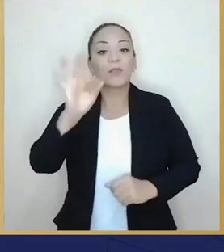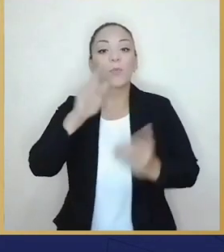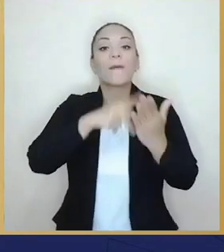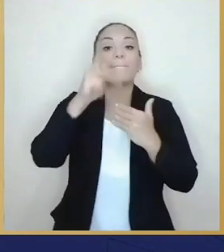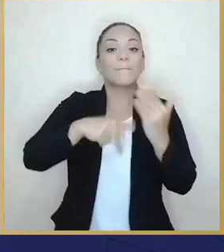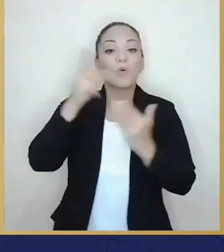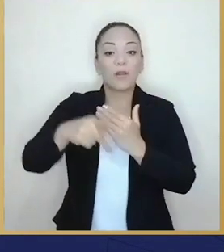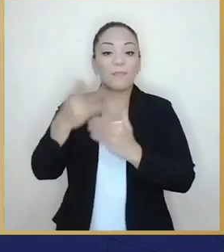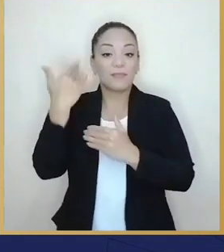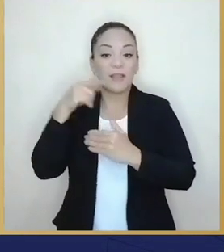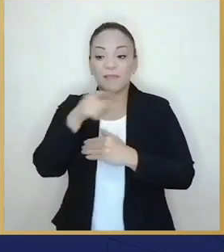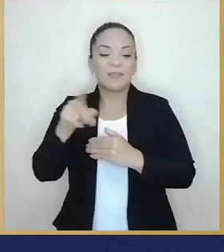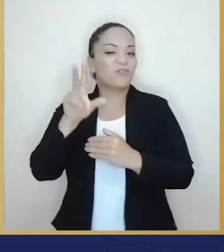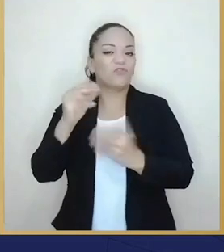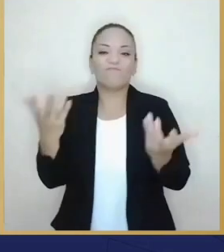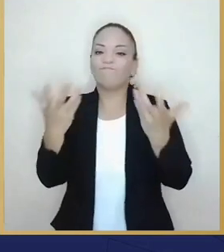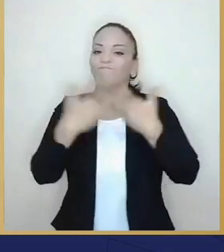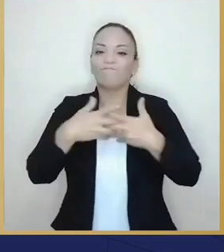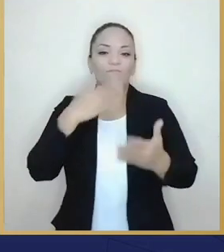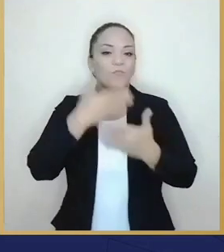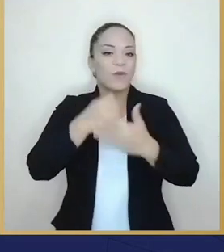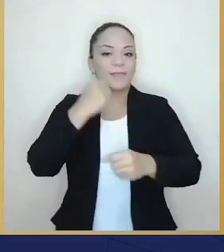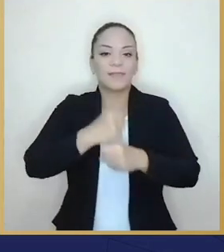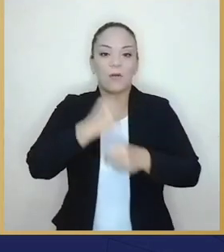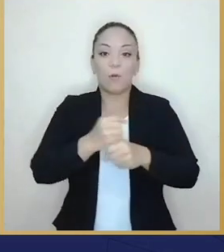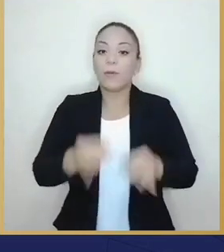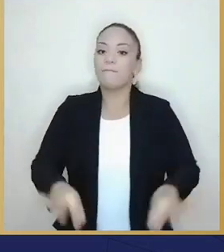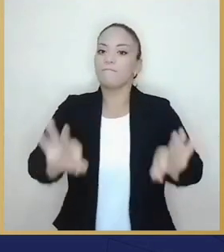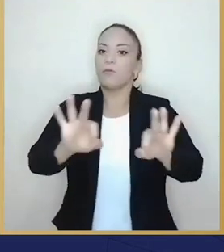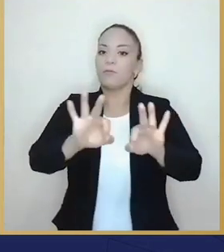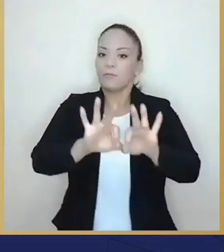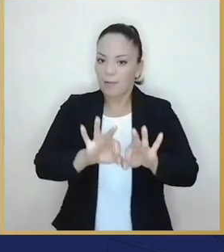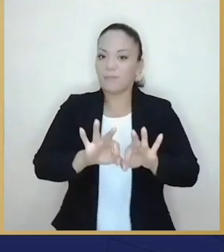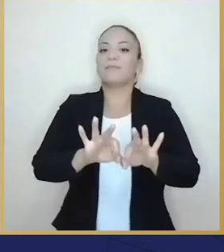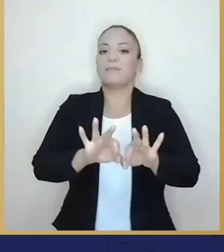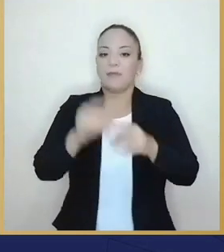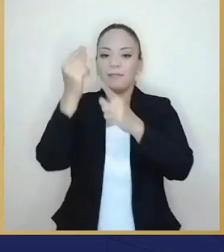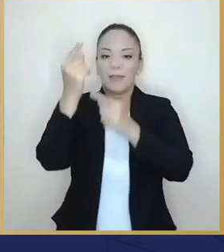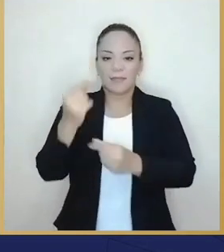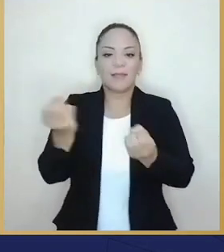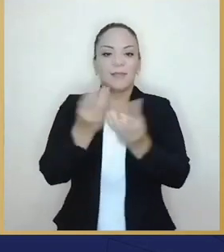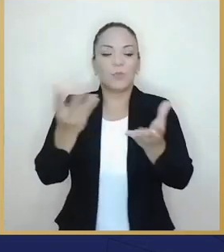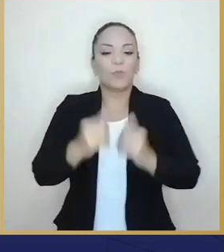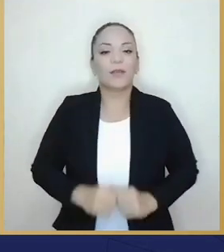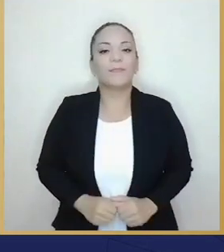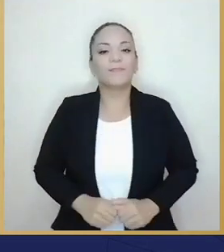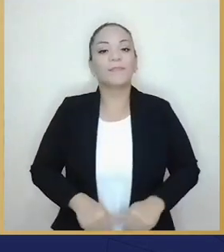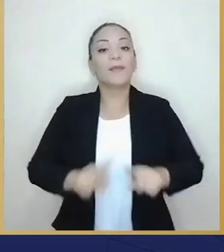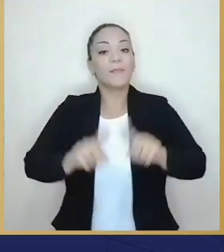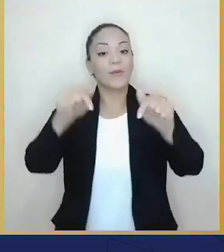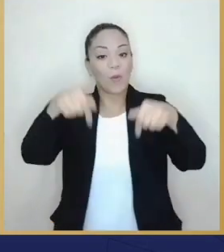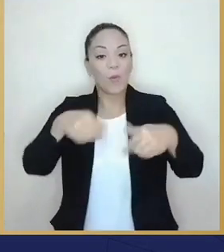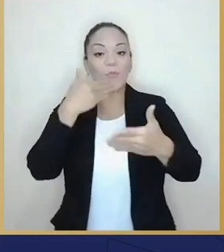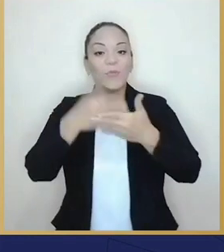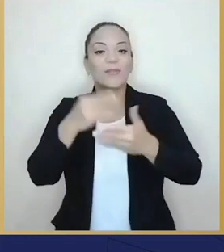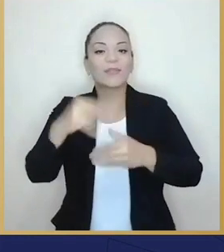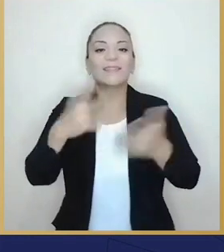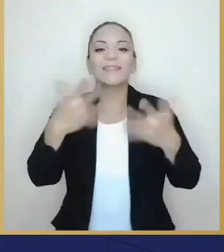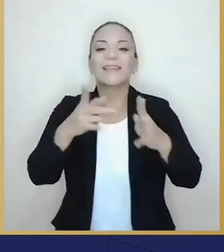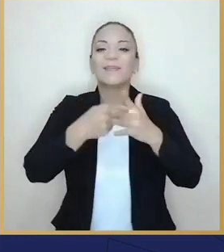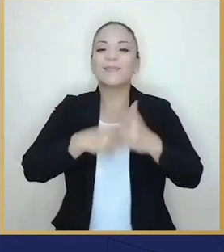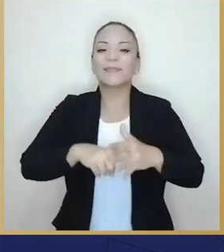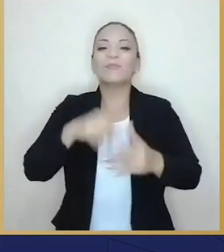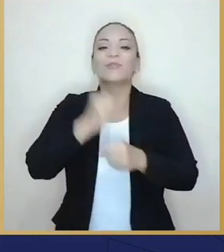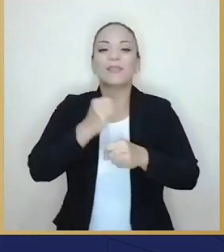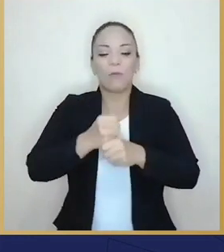programas que no eran recomendables para una gestión tan importante para el Estado como es la Hacienda Pública. Hoy la buena noticia es que ya